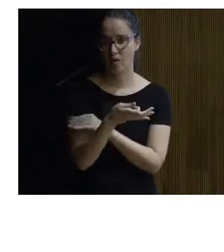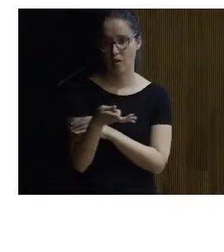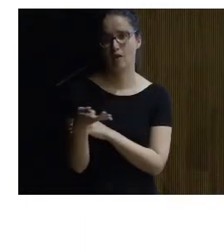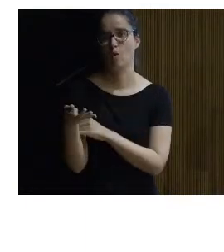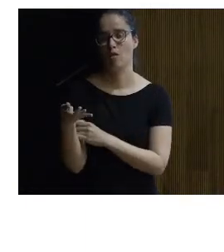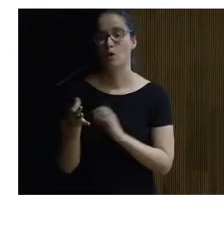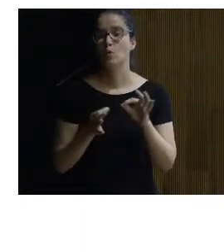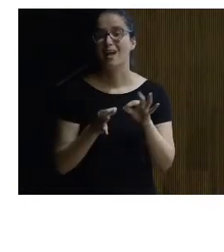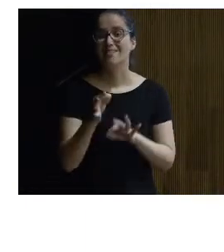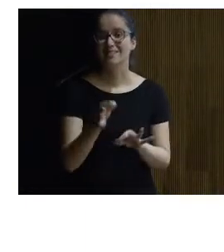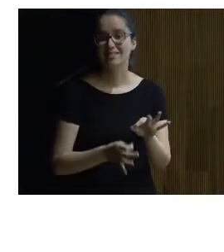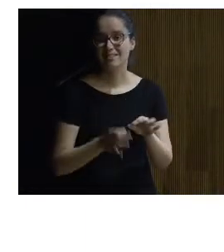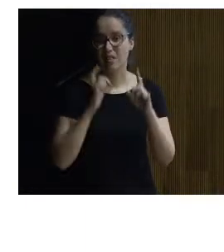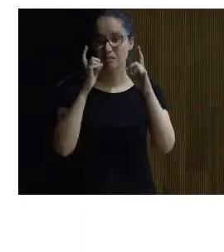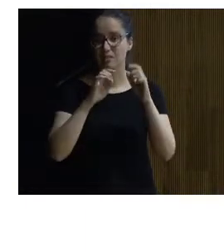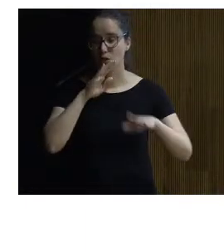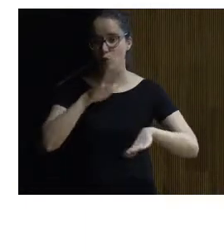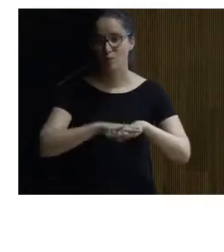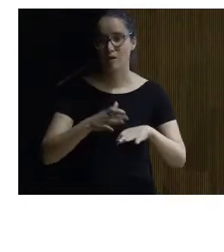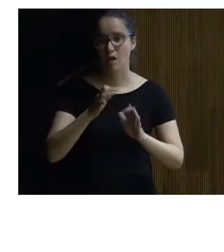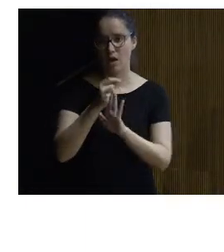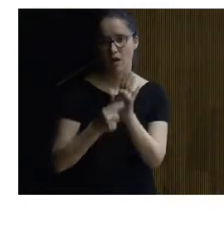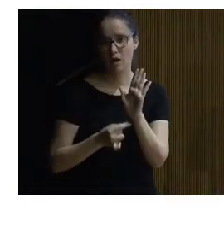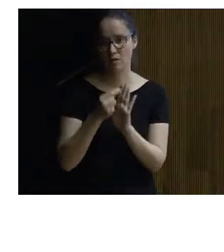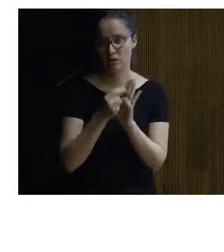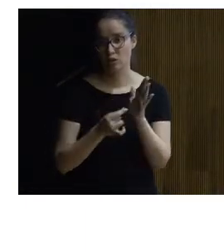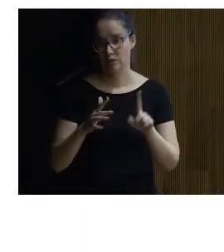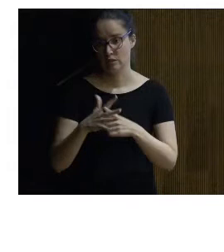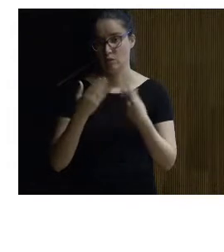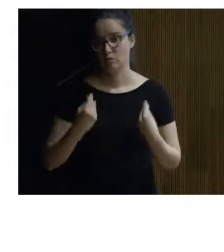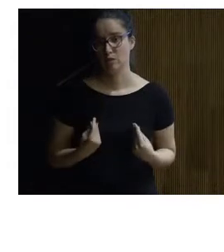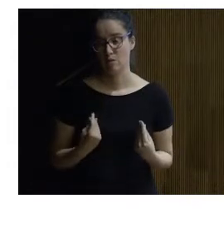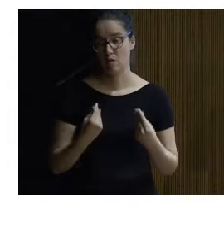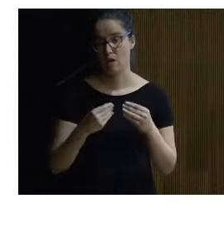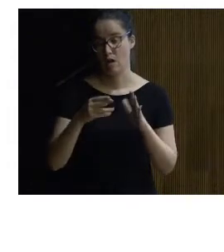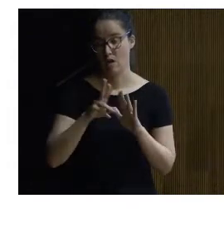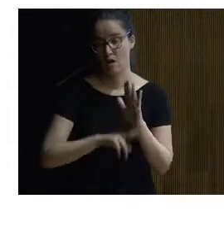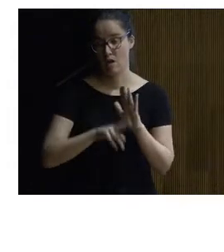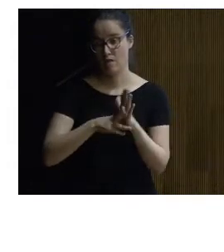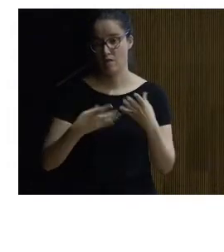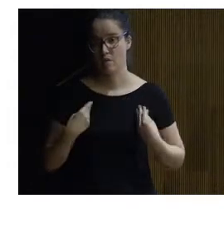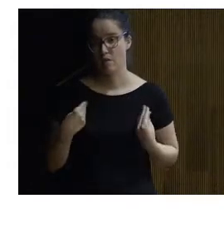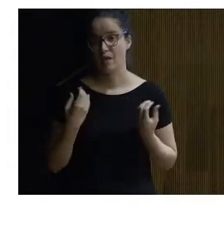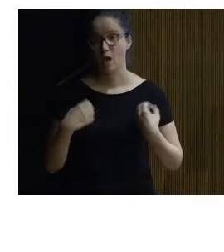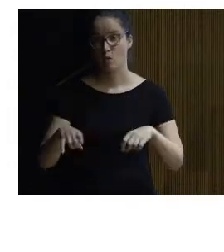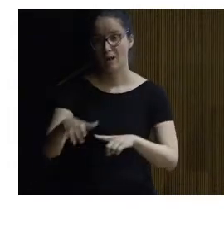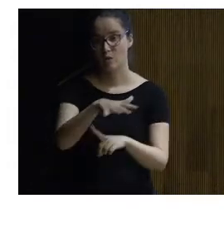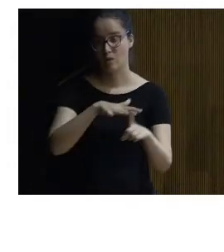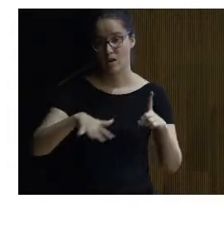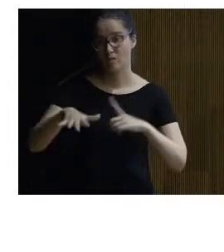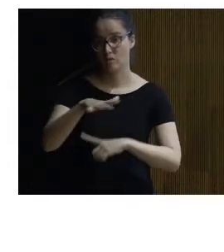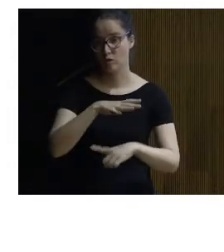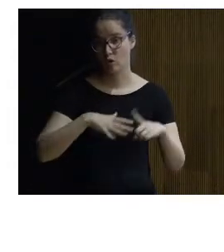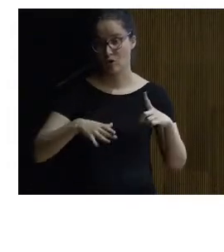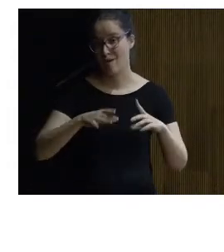unas distancias intentando cumplir los requisitos en este caso de la orden vivienda aunque estábamos en un entorno que no podíamos